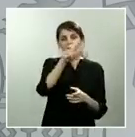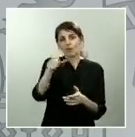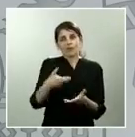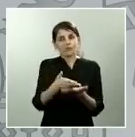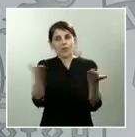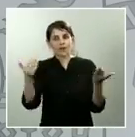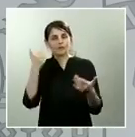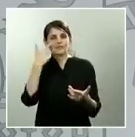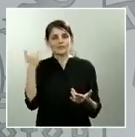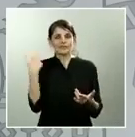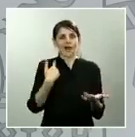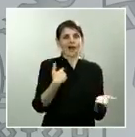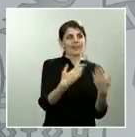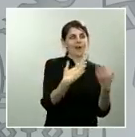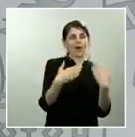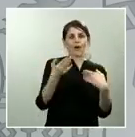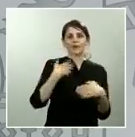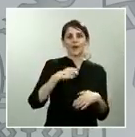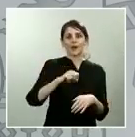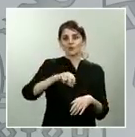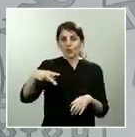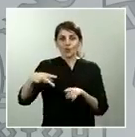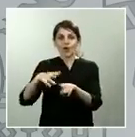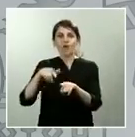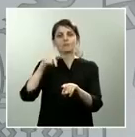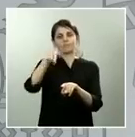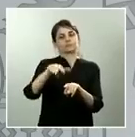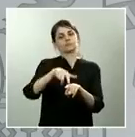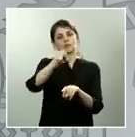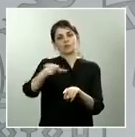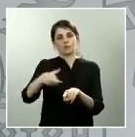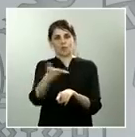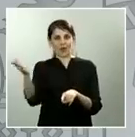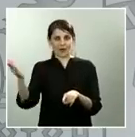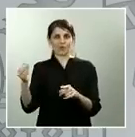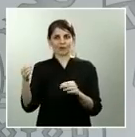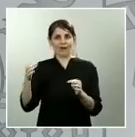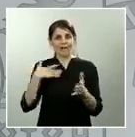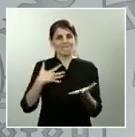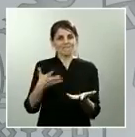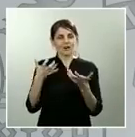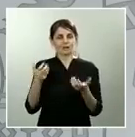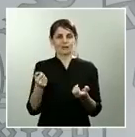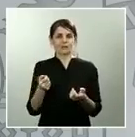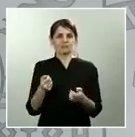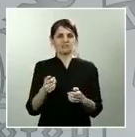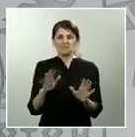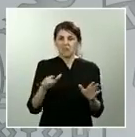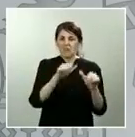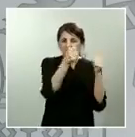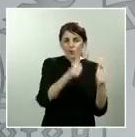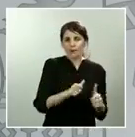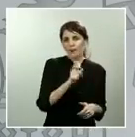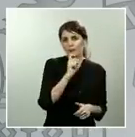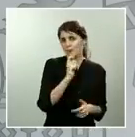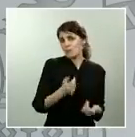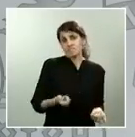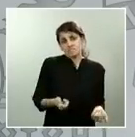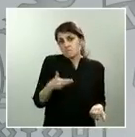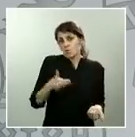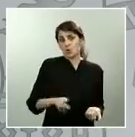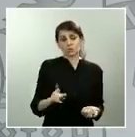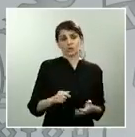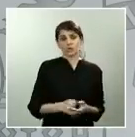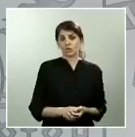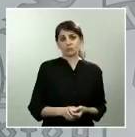Pero insistimos en que lo de menos es el formato en el que se tenga que formalizar. Entenderán ustedes que para el Gobierno lo importante